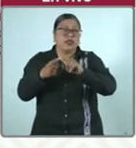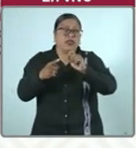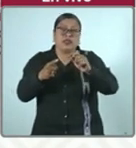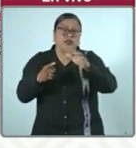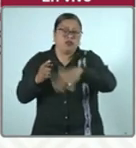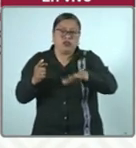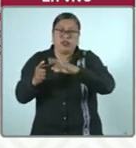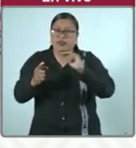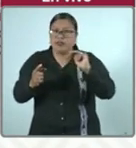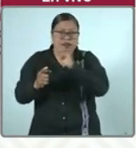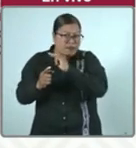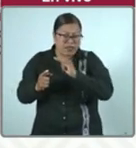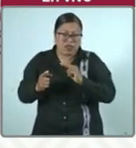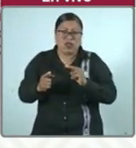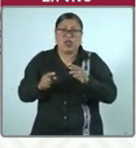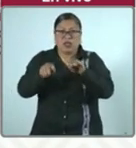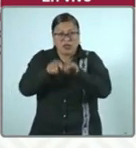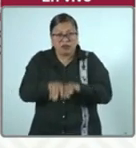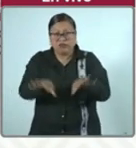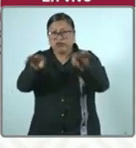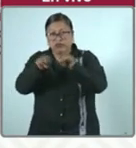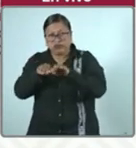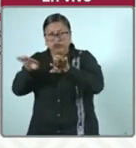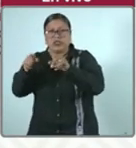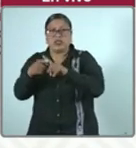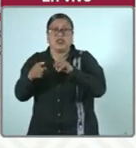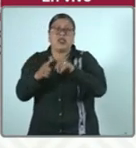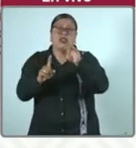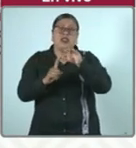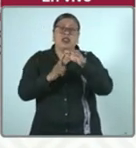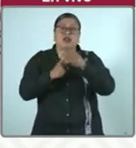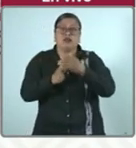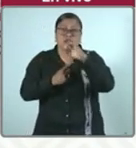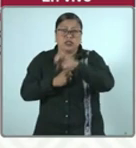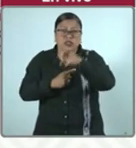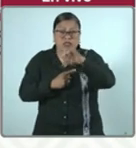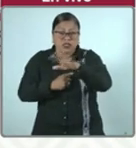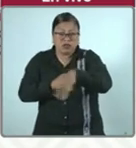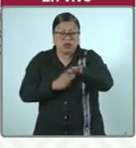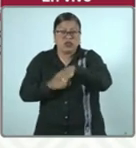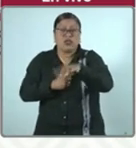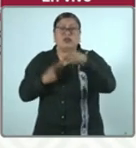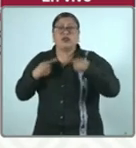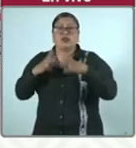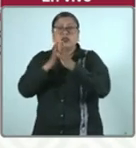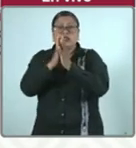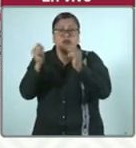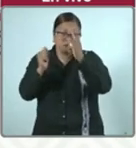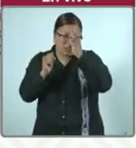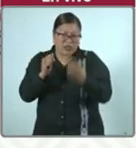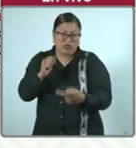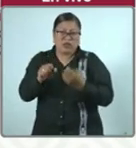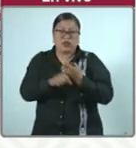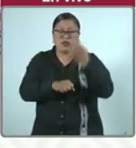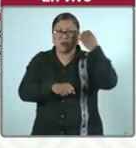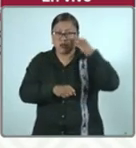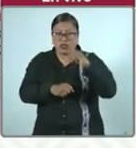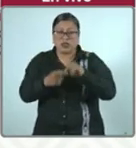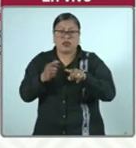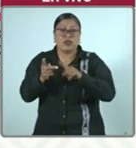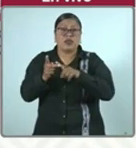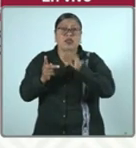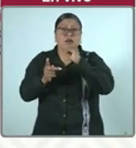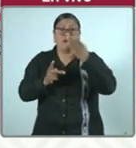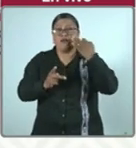inmediata en vida. Se difunden en las redes sociales, tanto de la Comisión Estatal de Búsqueda de Personas Desaparecidas para el Estado de Oaxaca, así como